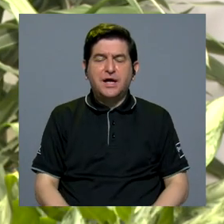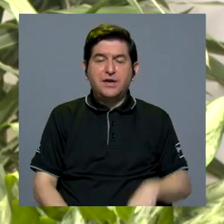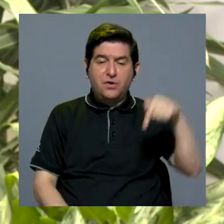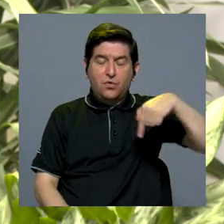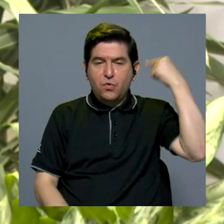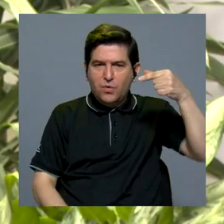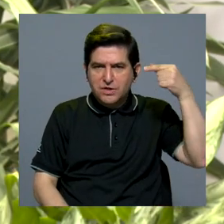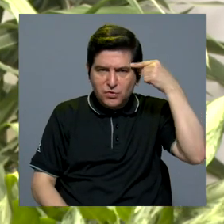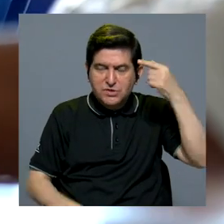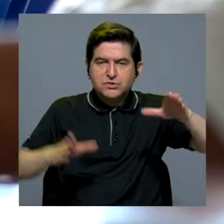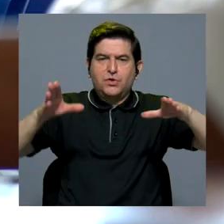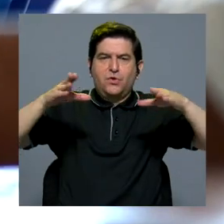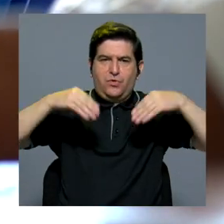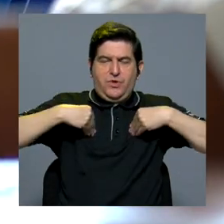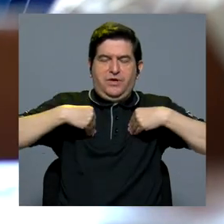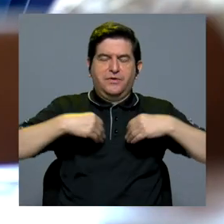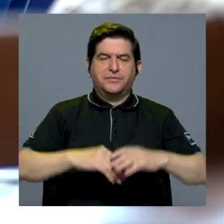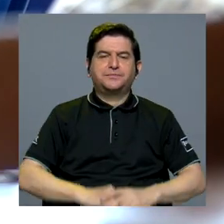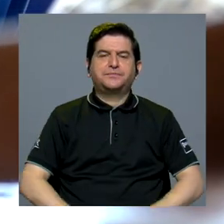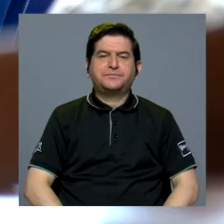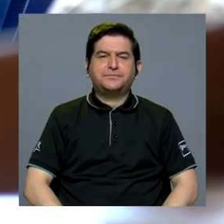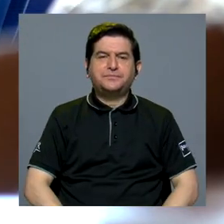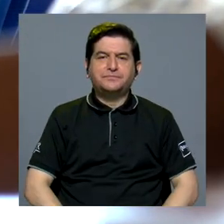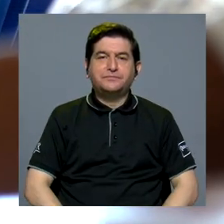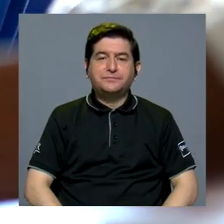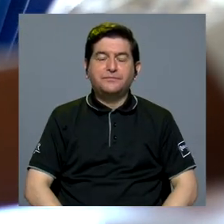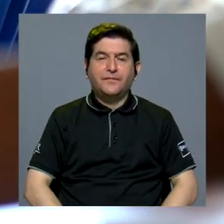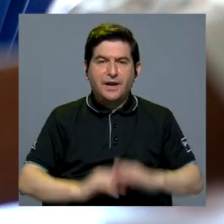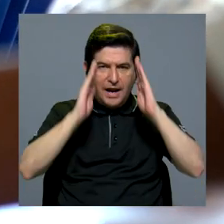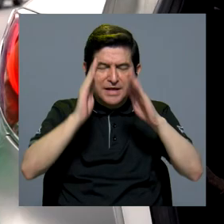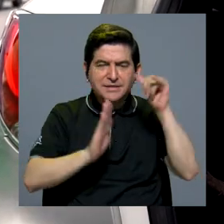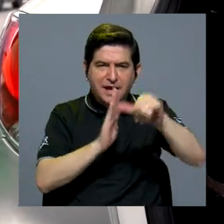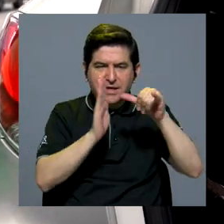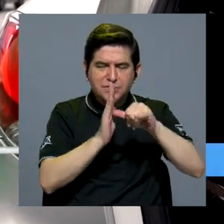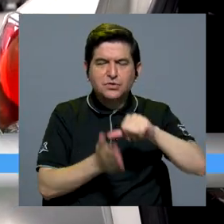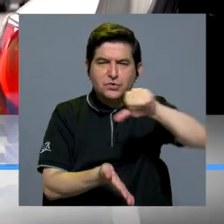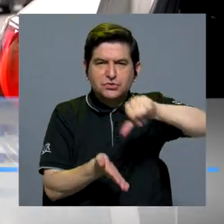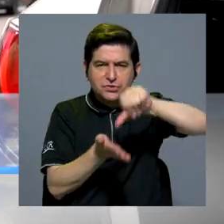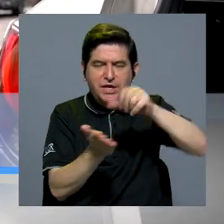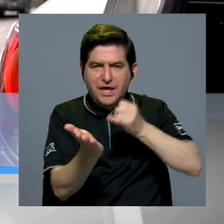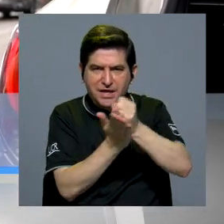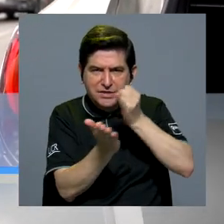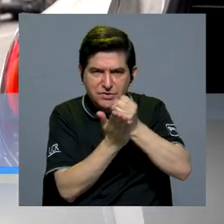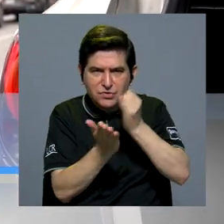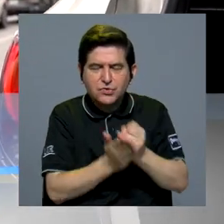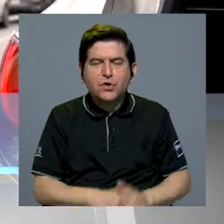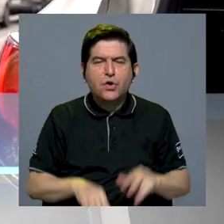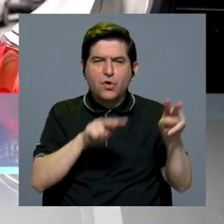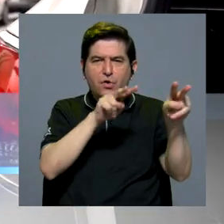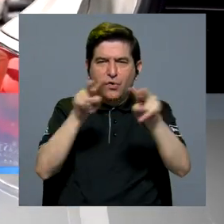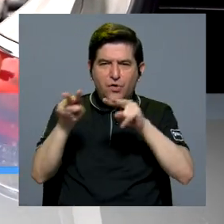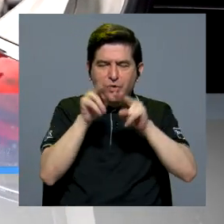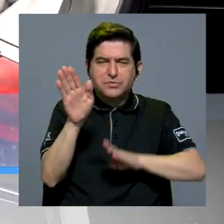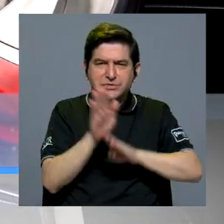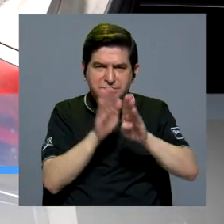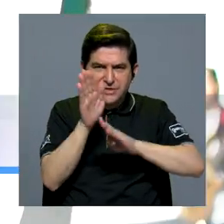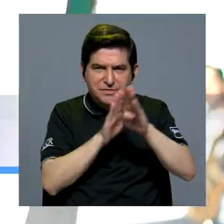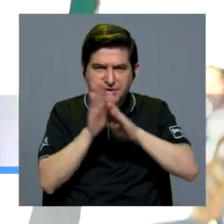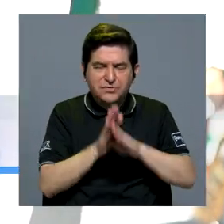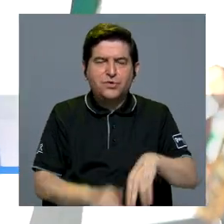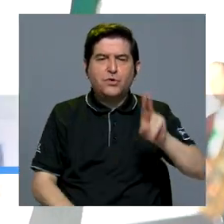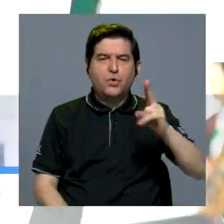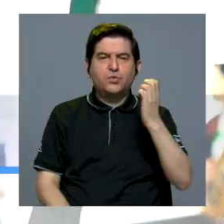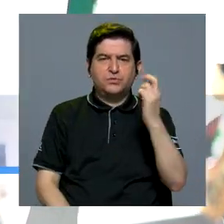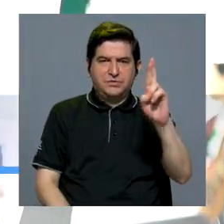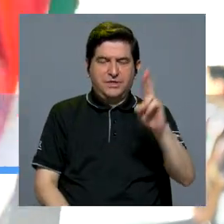vez que asume en la ciudadanía. Siga el canal de YouTube del Centro de Investigación Observatorio del Desarrollo de